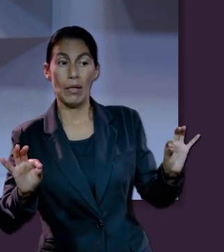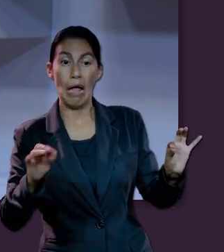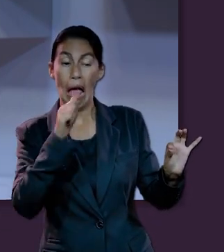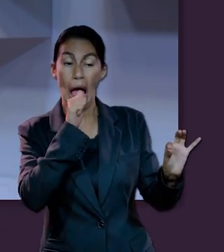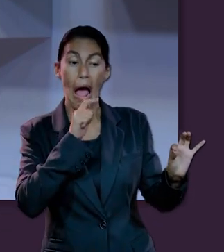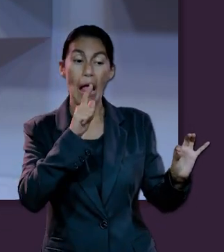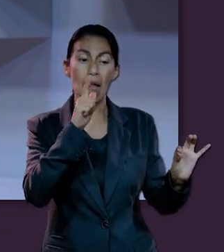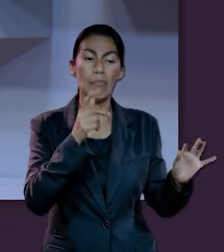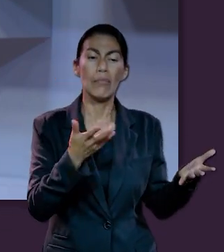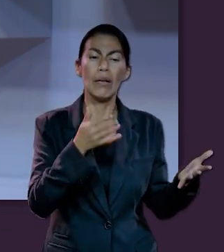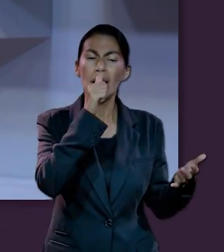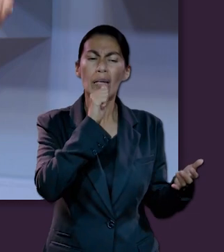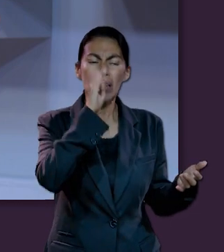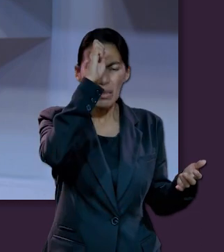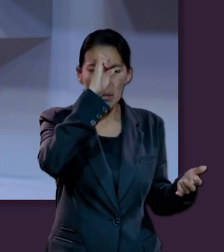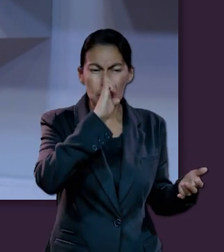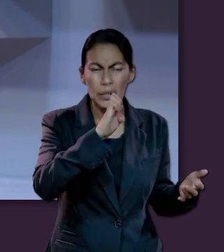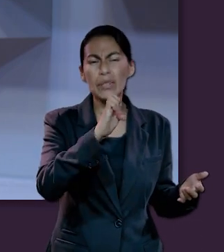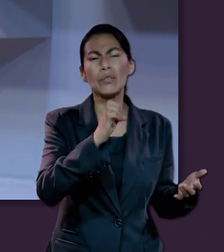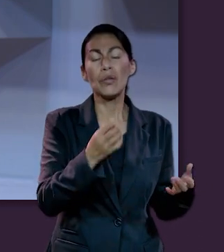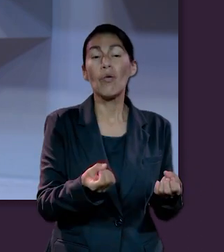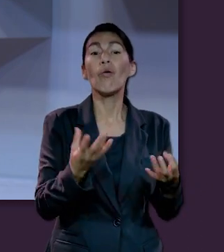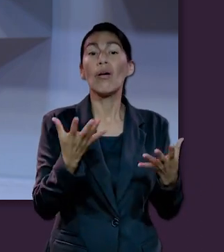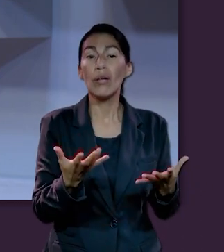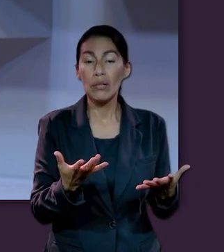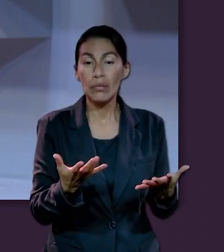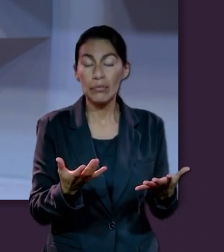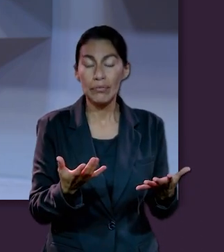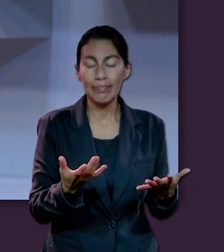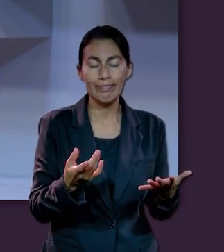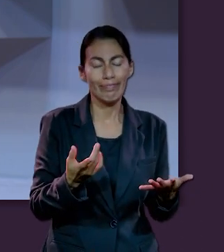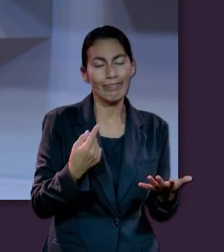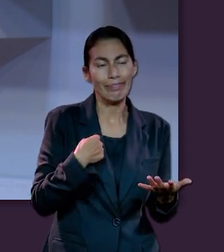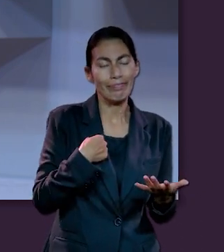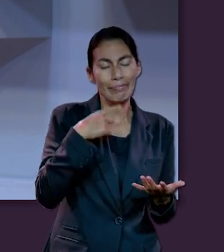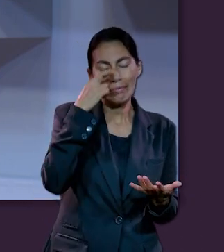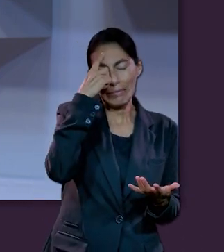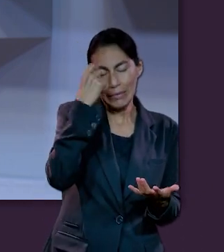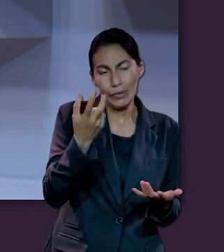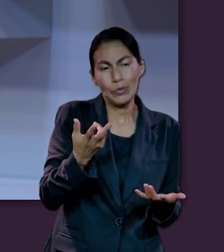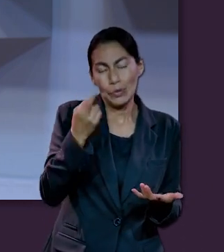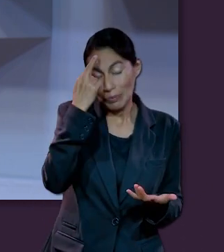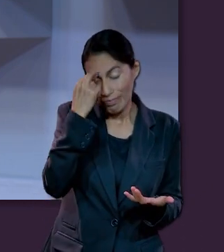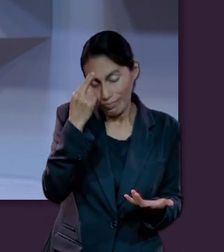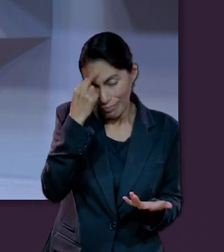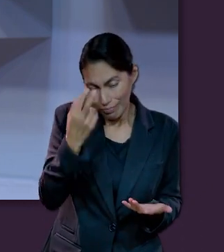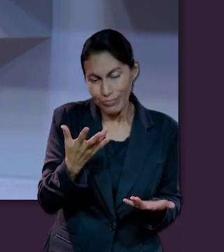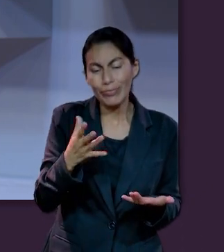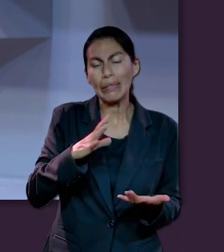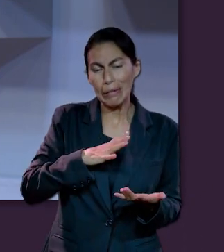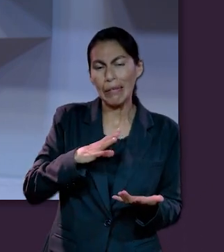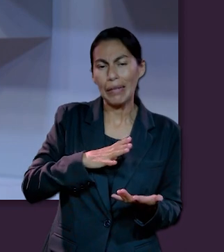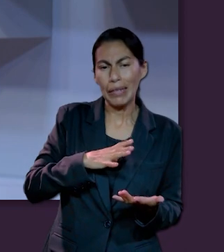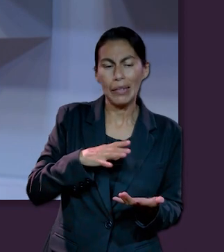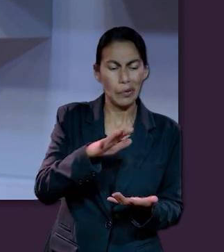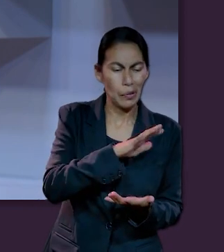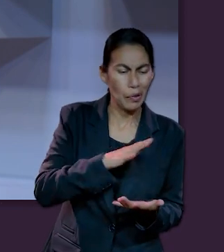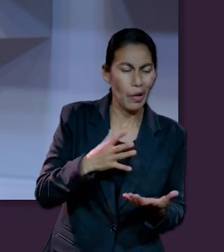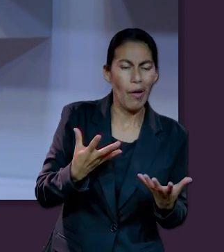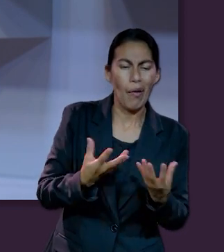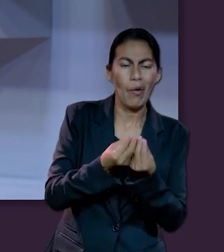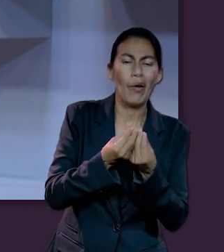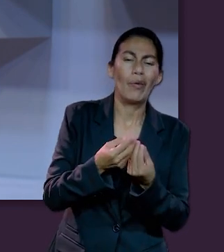tendremos, o cuánto mide nuestro espíritu, porque nuestra razón quiere predominar y queremos